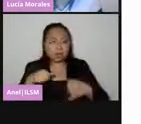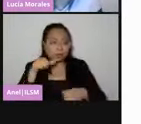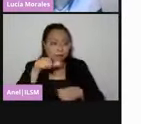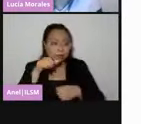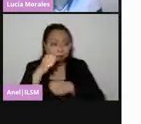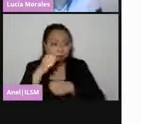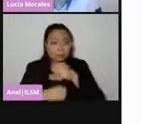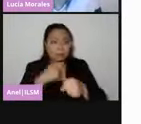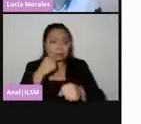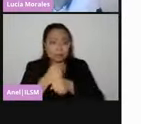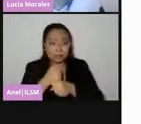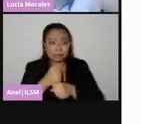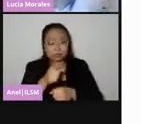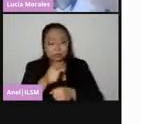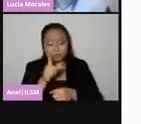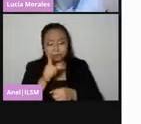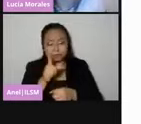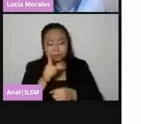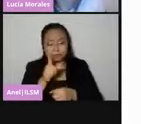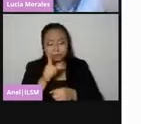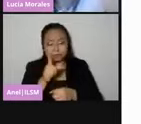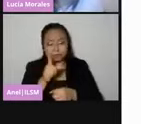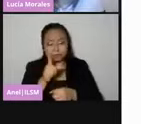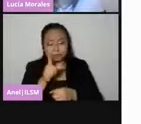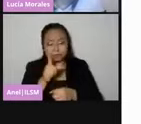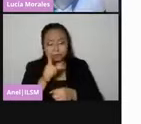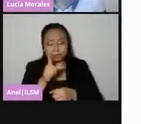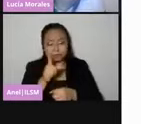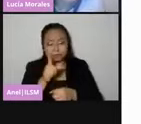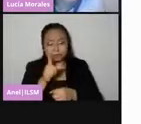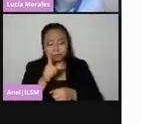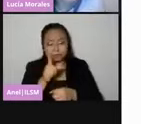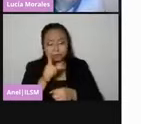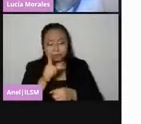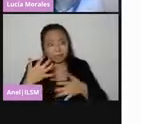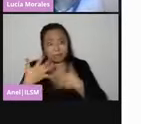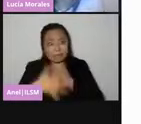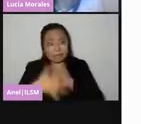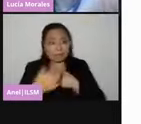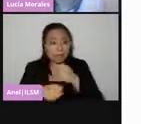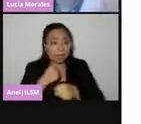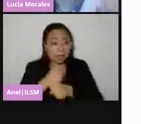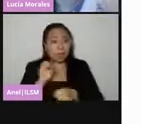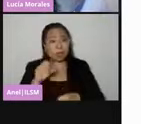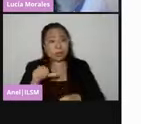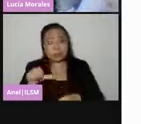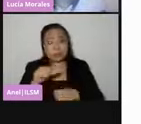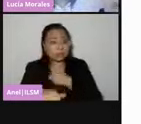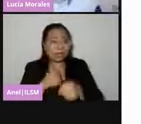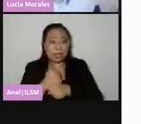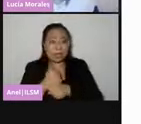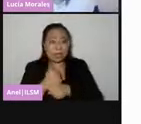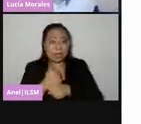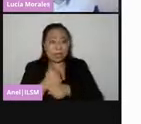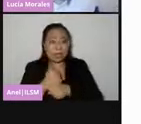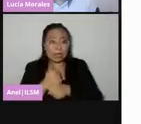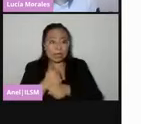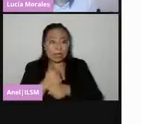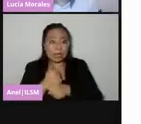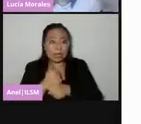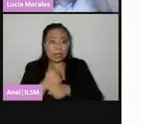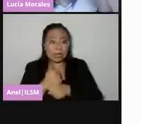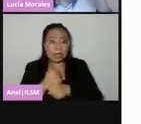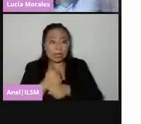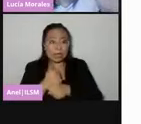les comentaba con antelación, un joven de 15 años, no puede ser funcionario de casilla, porque todavía no adquiere este carácter de